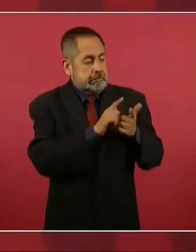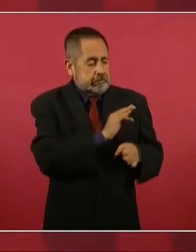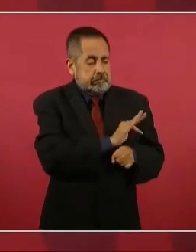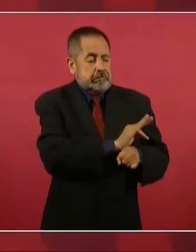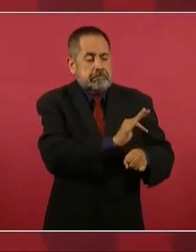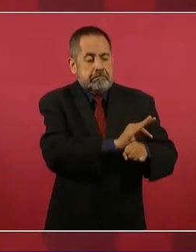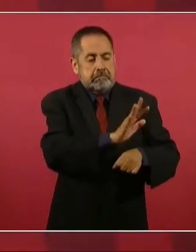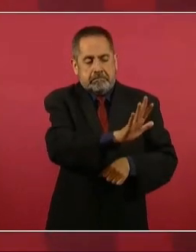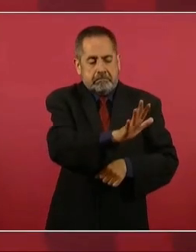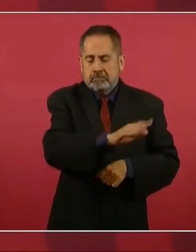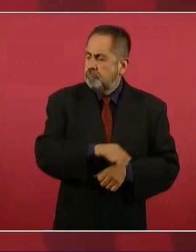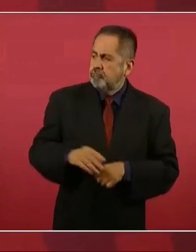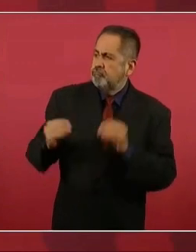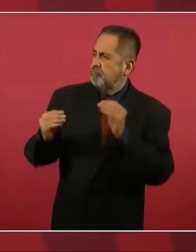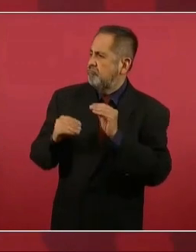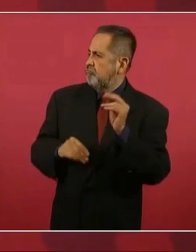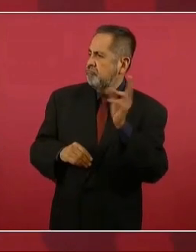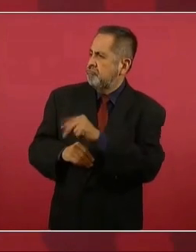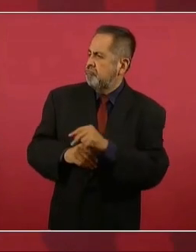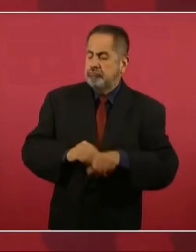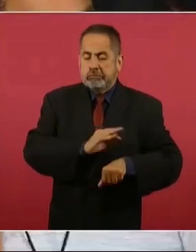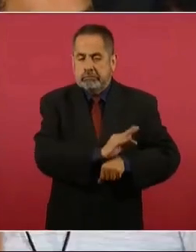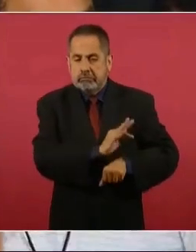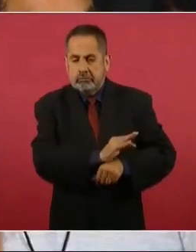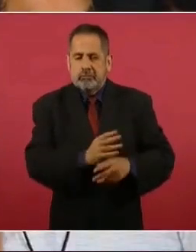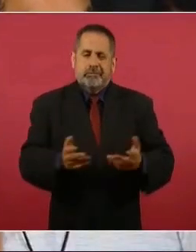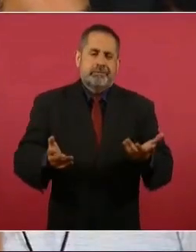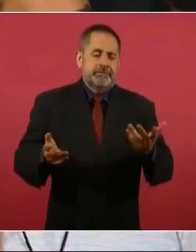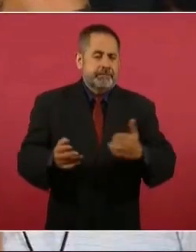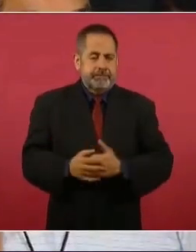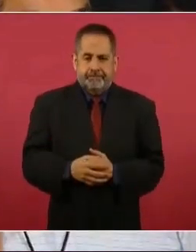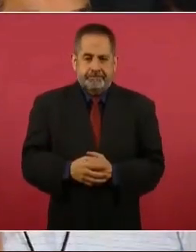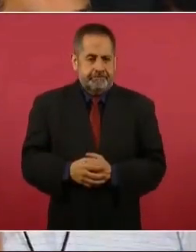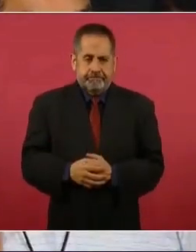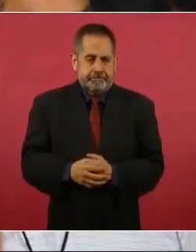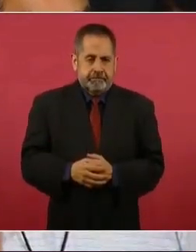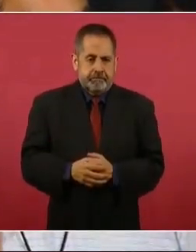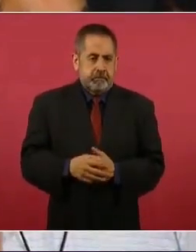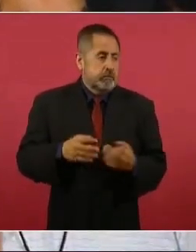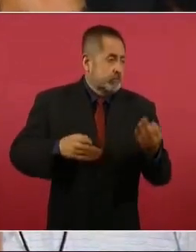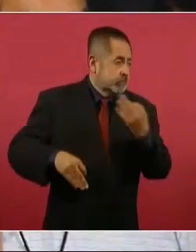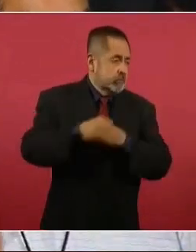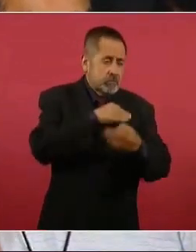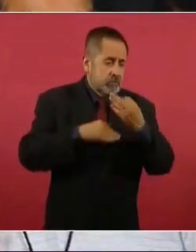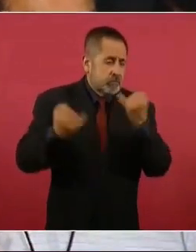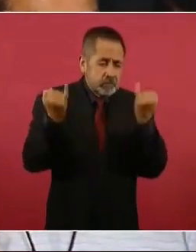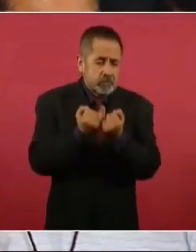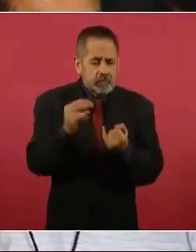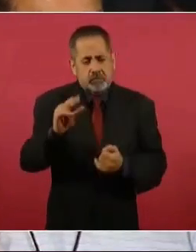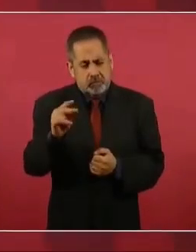intereses creados. No hay que generalizar, pero sí.